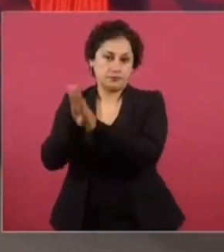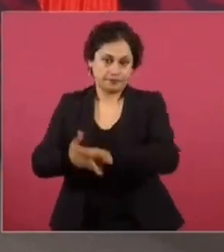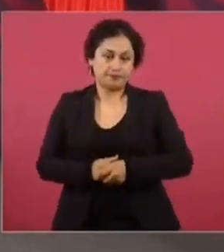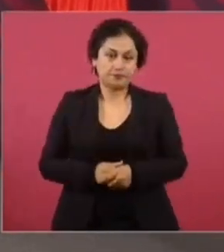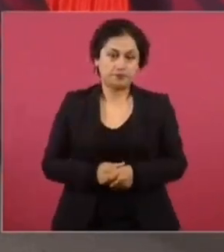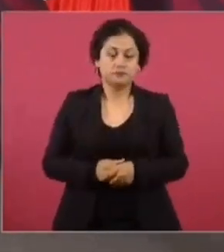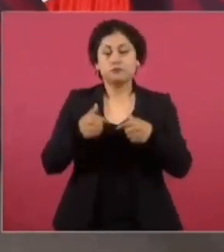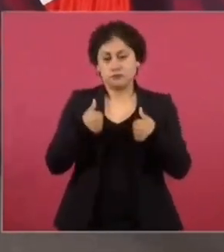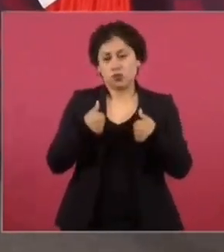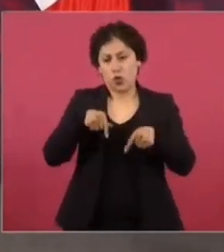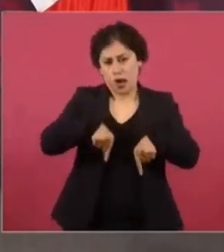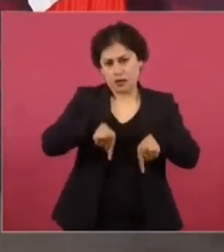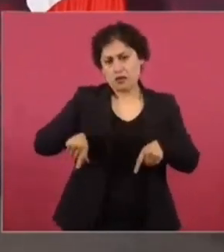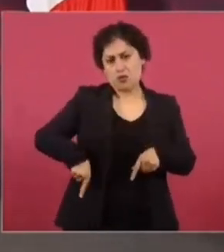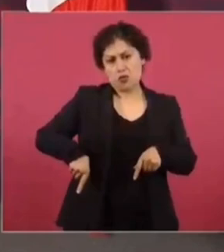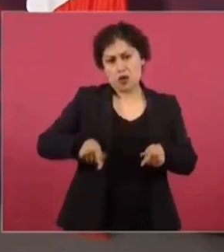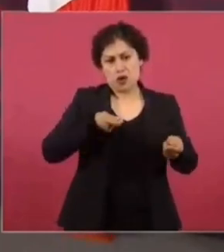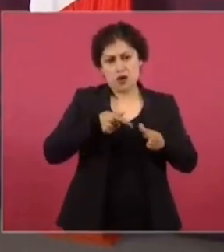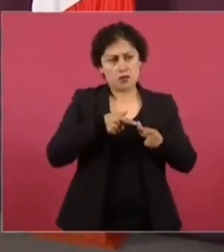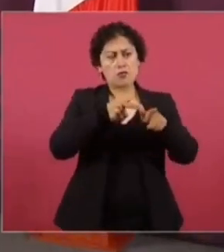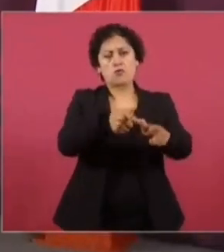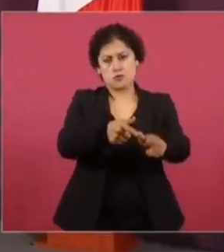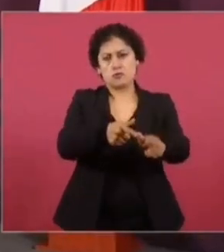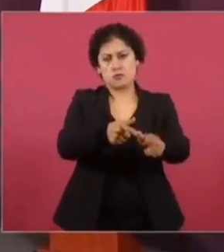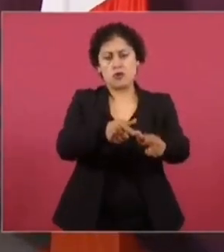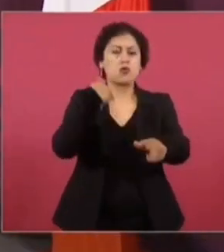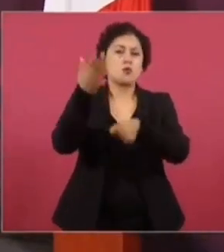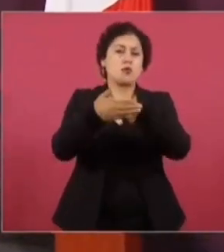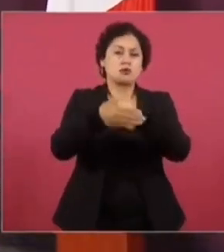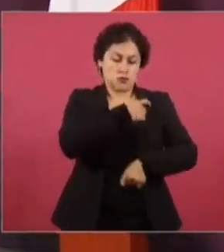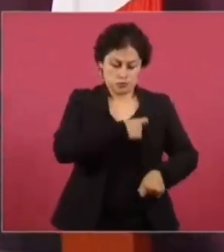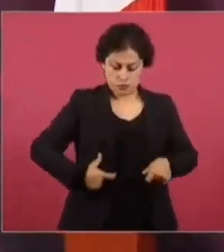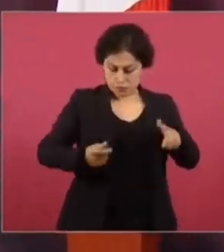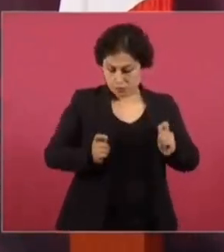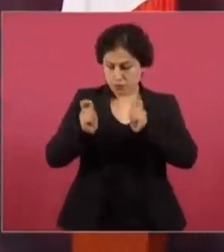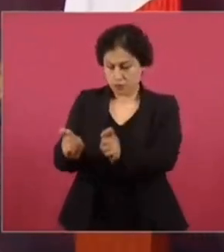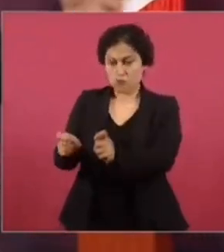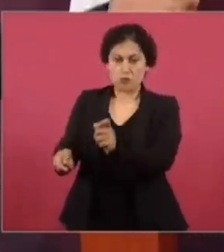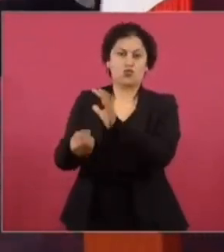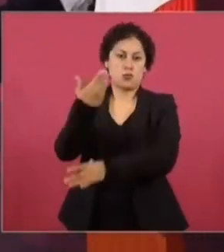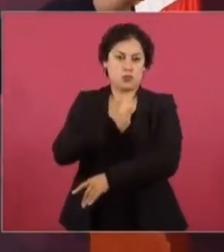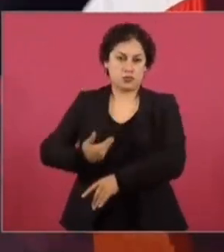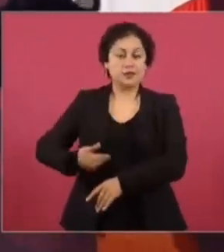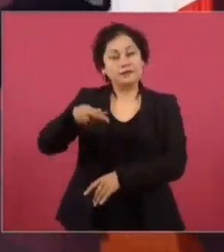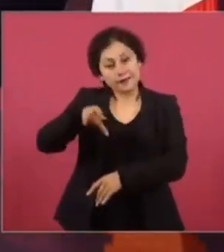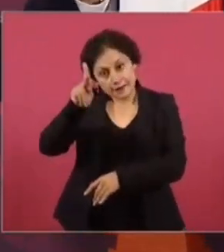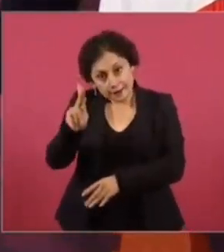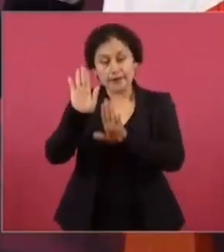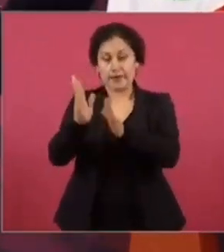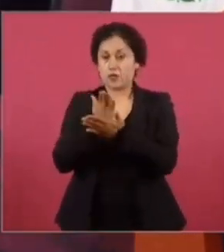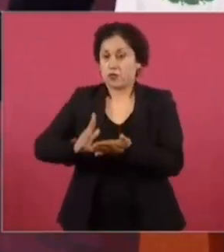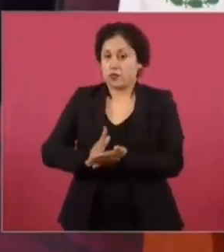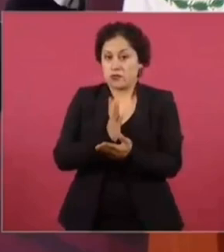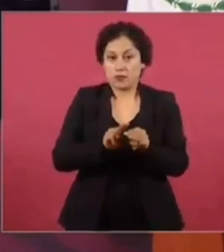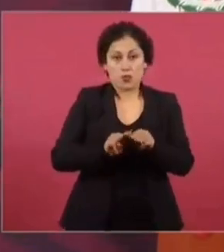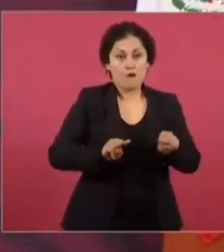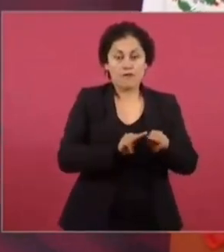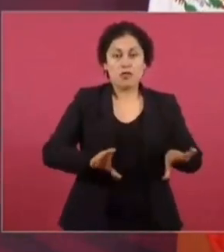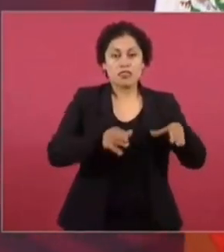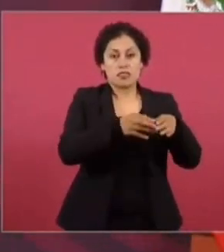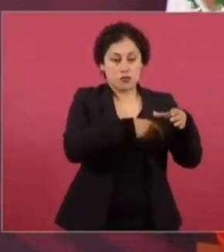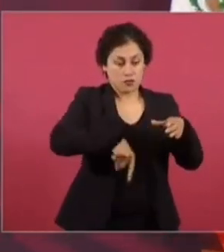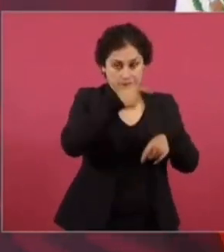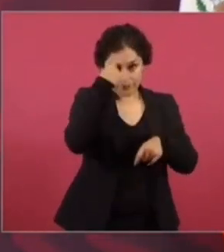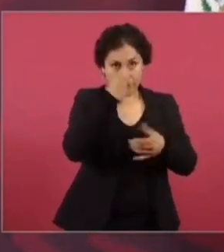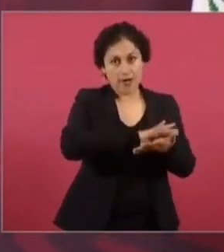Yo sigo gobernando hasta que entregue la banda presidencial. Pero el movimiento del cual surgimos, que es un movimiento de transformación,